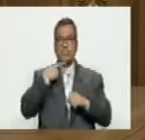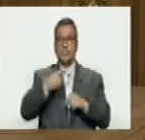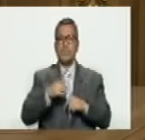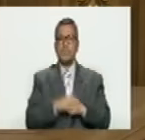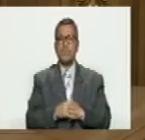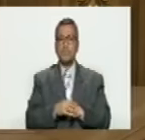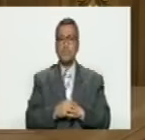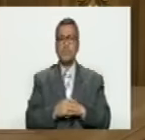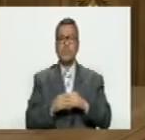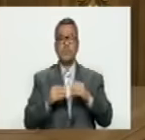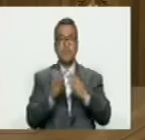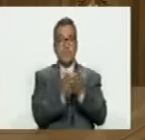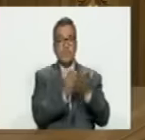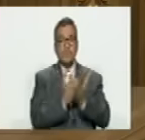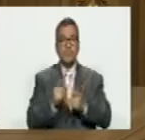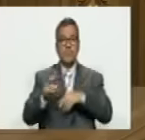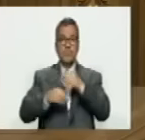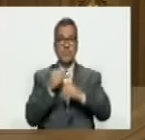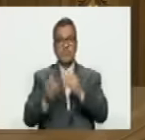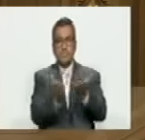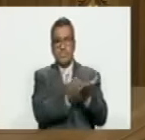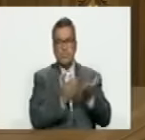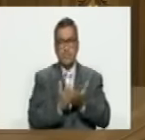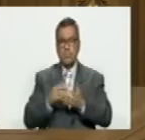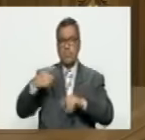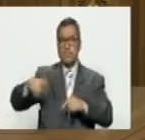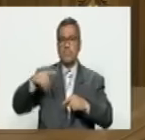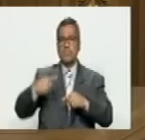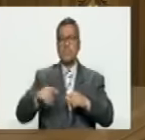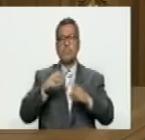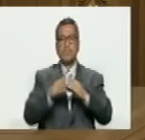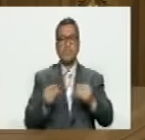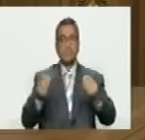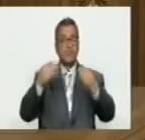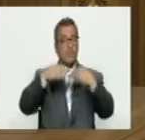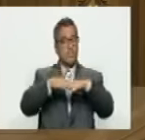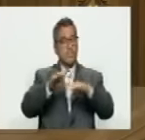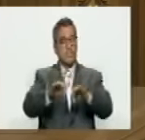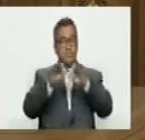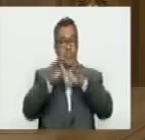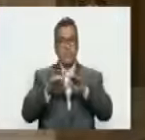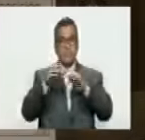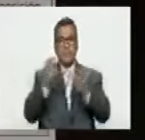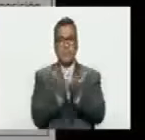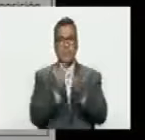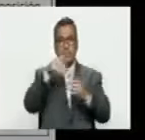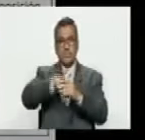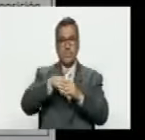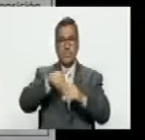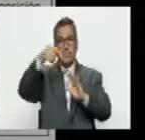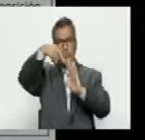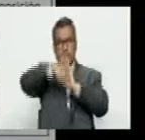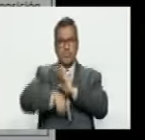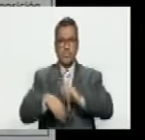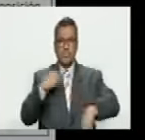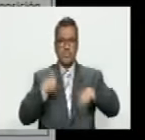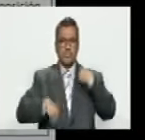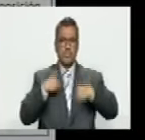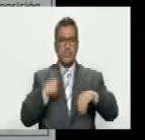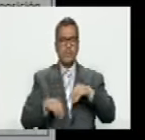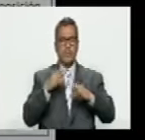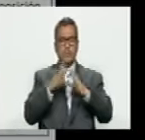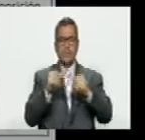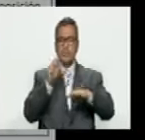como académicos dedicados al estudio de la democracia y la integridad electoral estamos profundamente preocupados por las